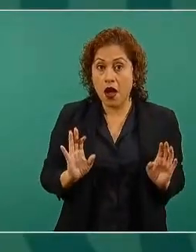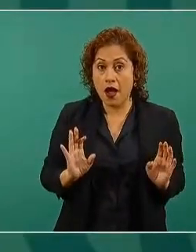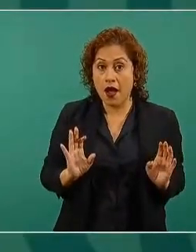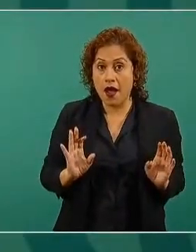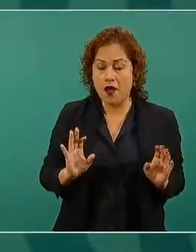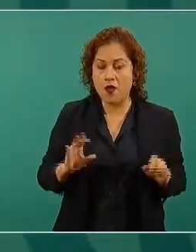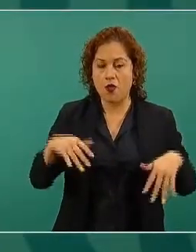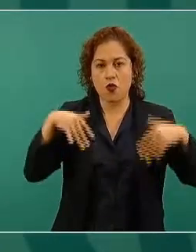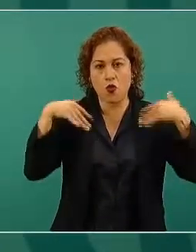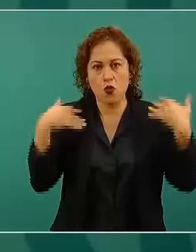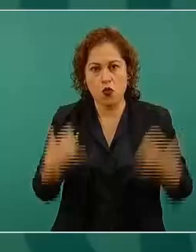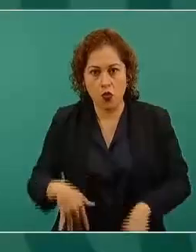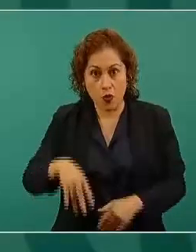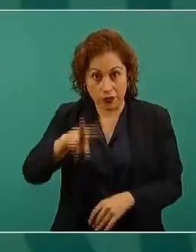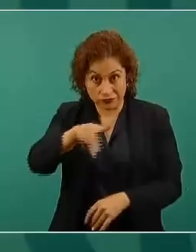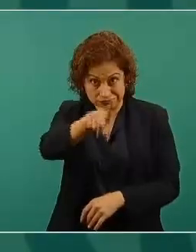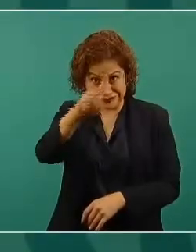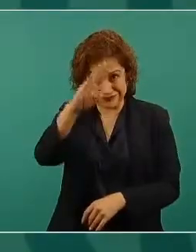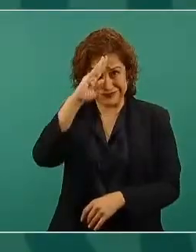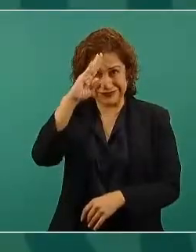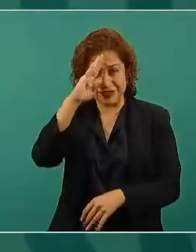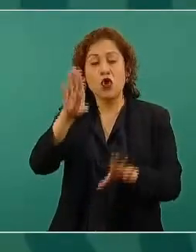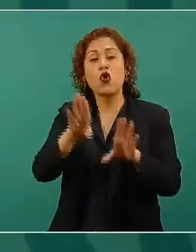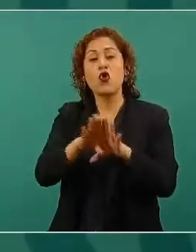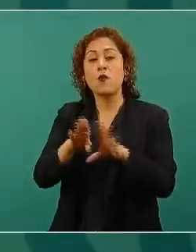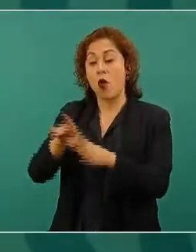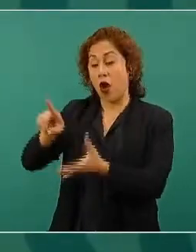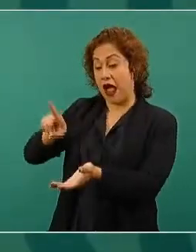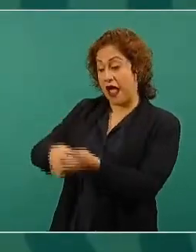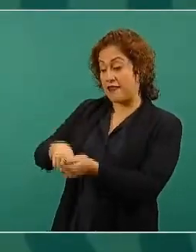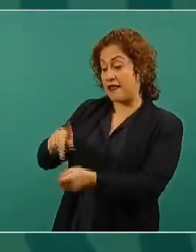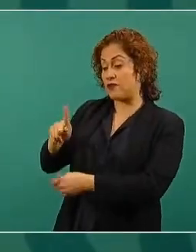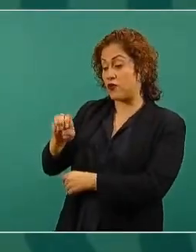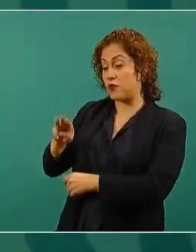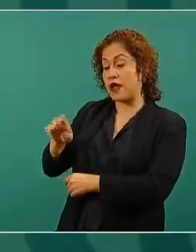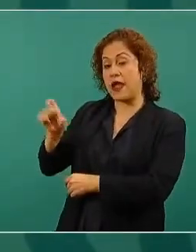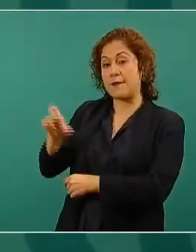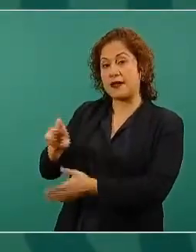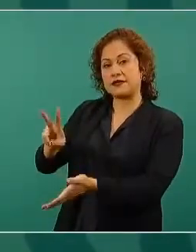imagínense que se vende una acción a 100 pesos